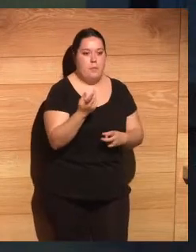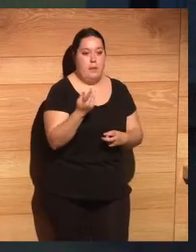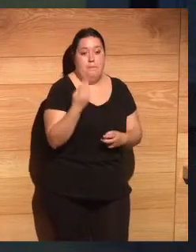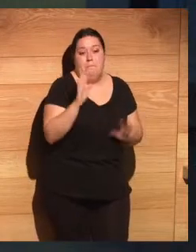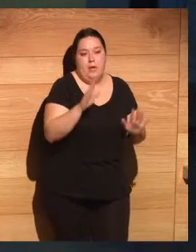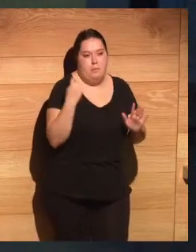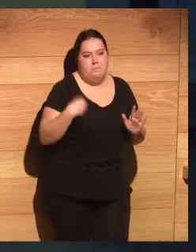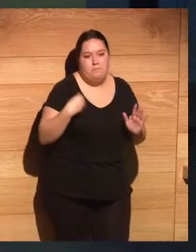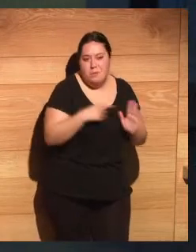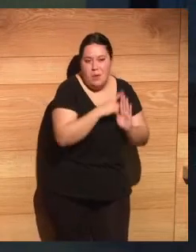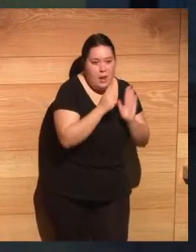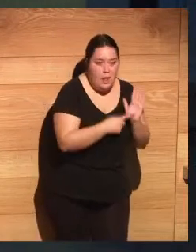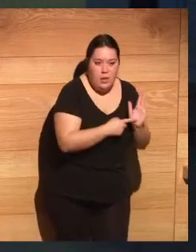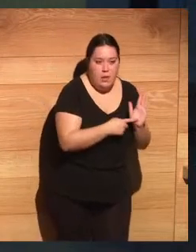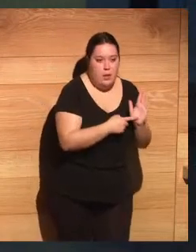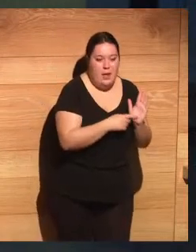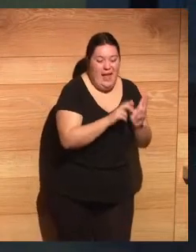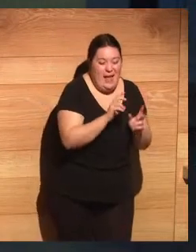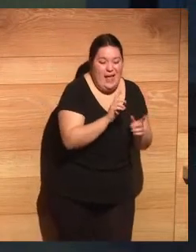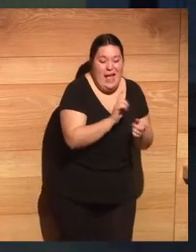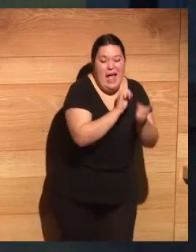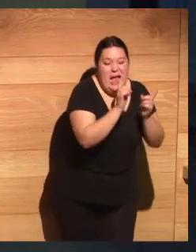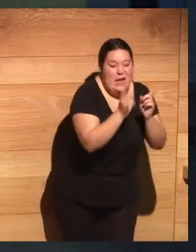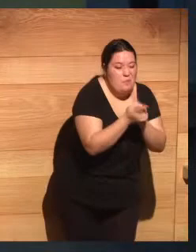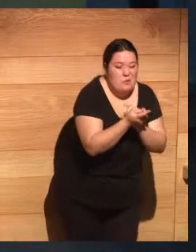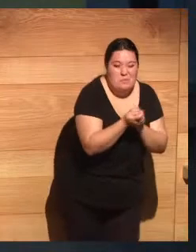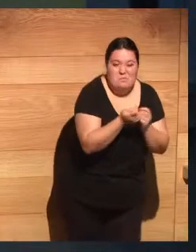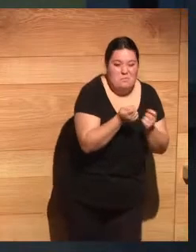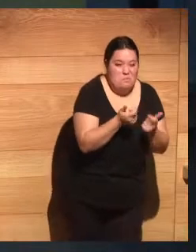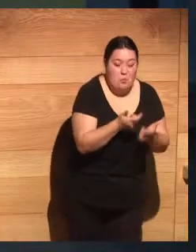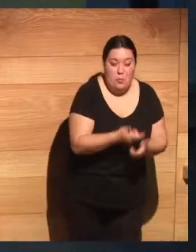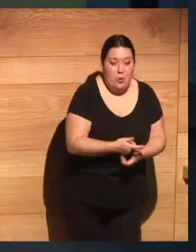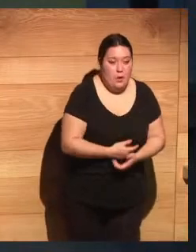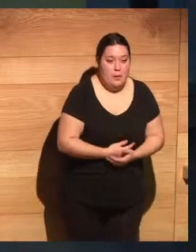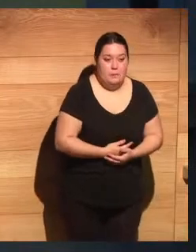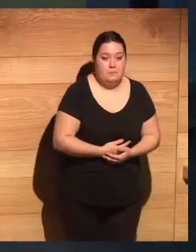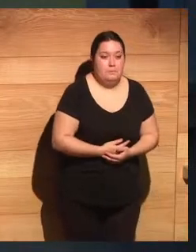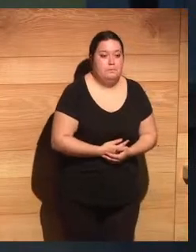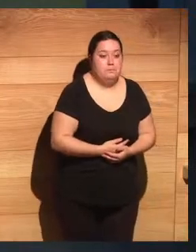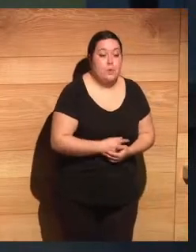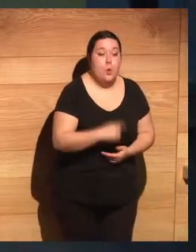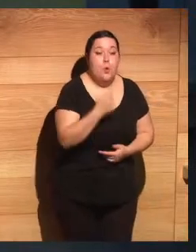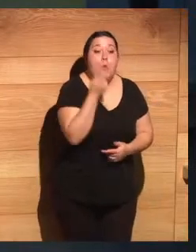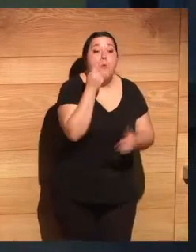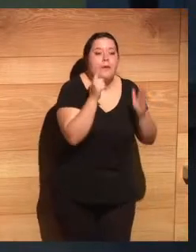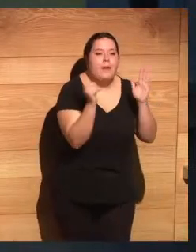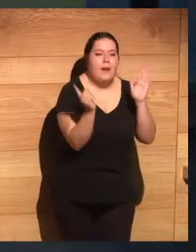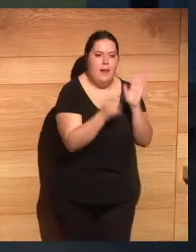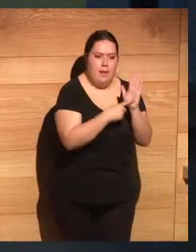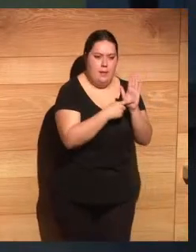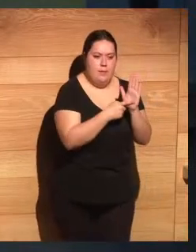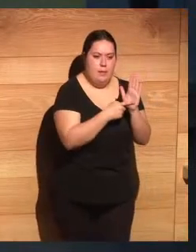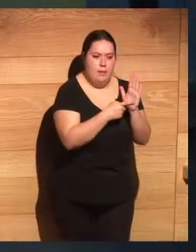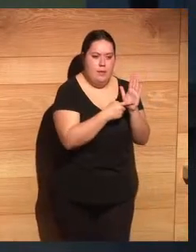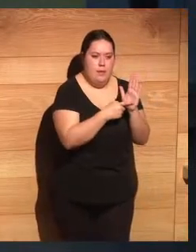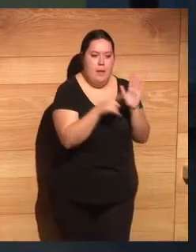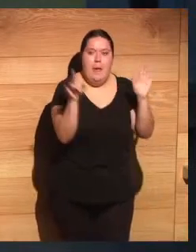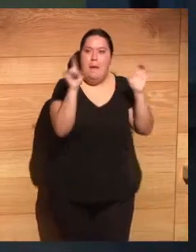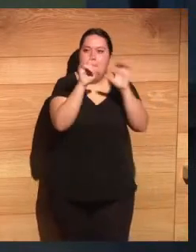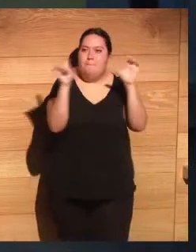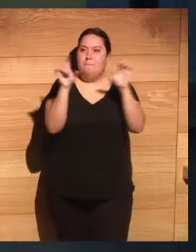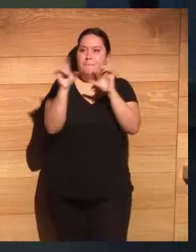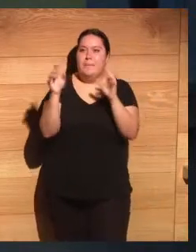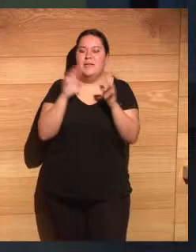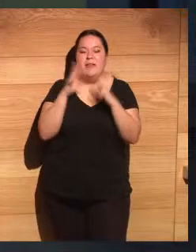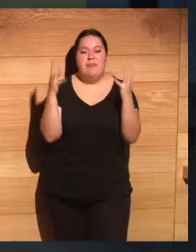misma, es decir, no hay cambio prácticamente nuclear ninguno. Tenemos una ley que está regulando las plataformas